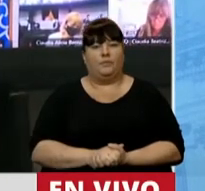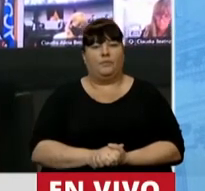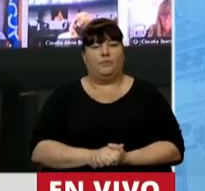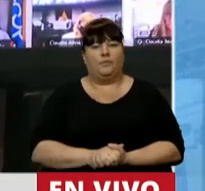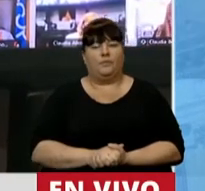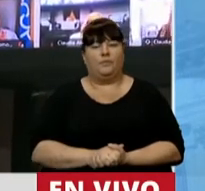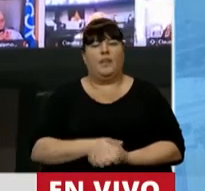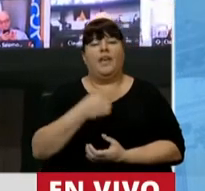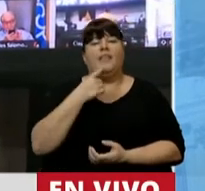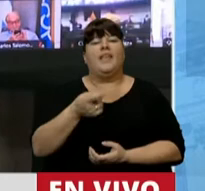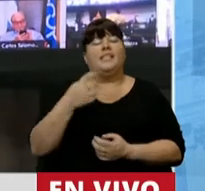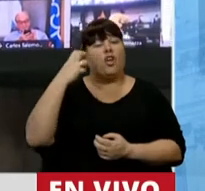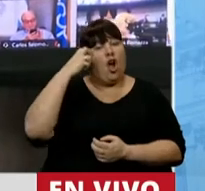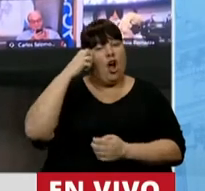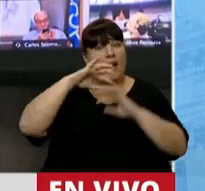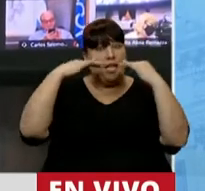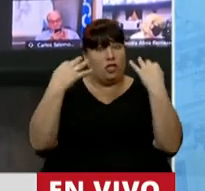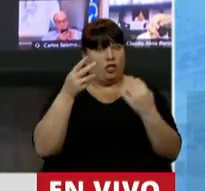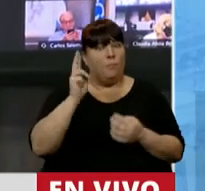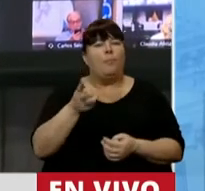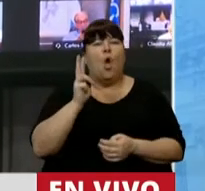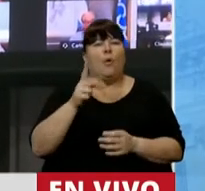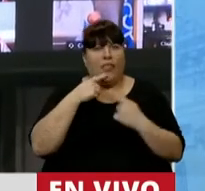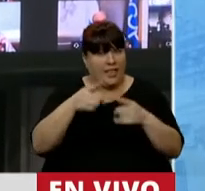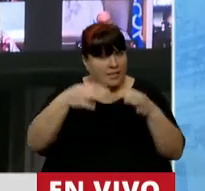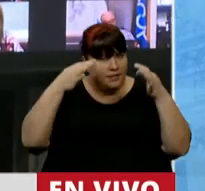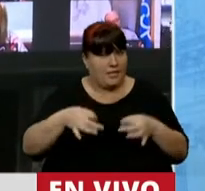le prohíbe a este Parlamento en forma expresa